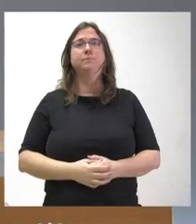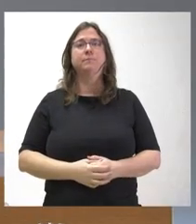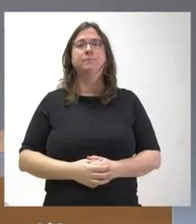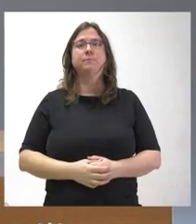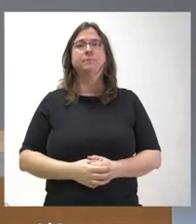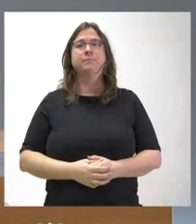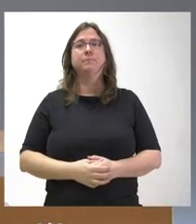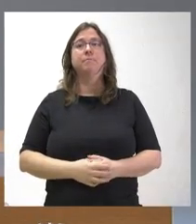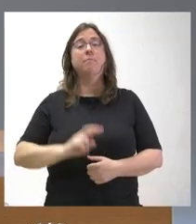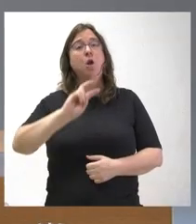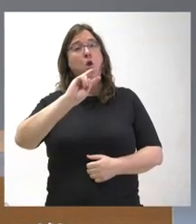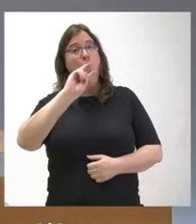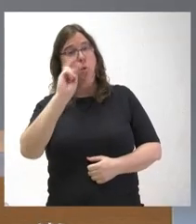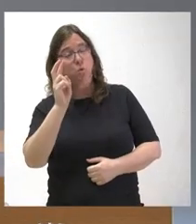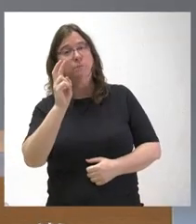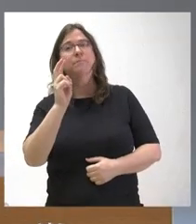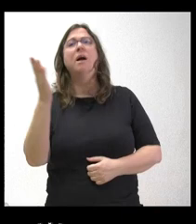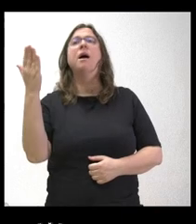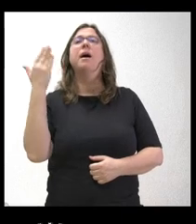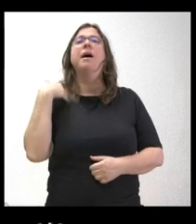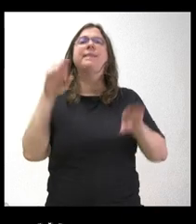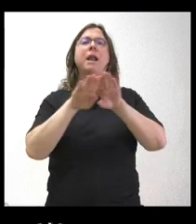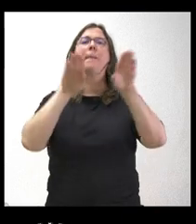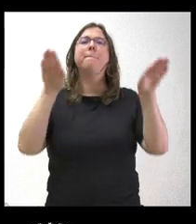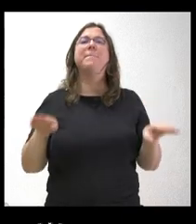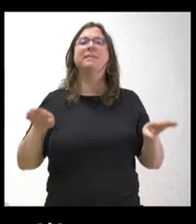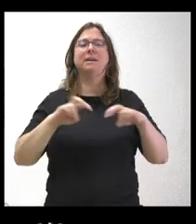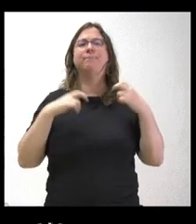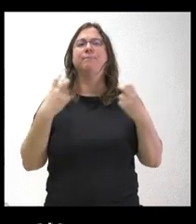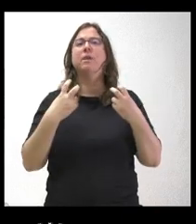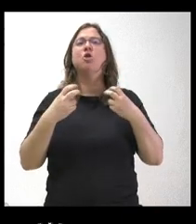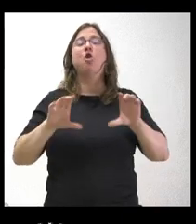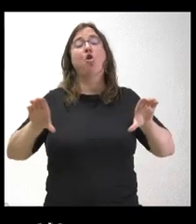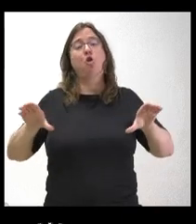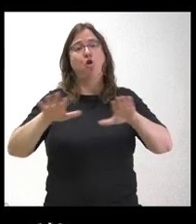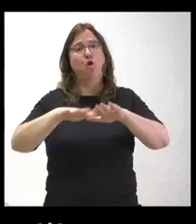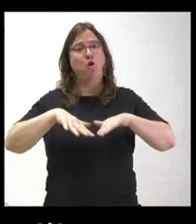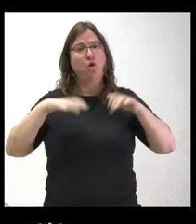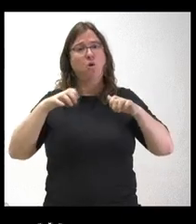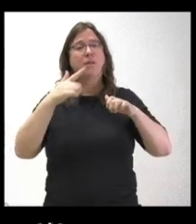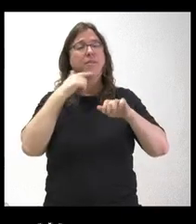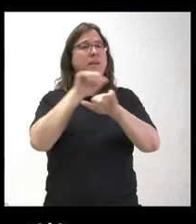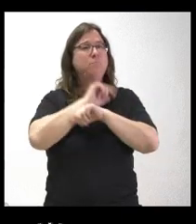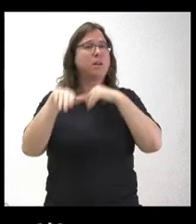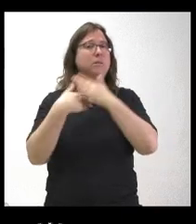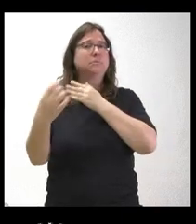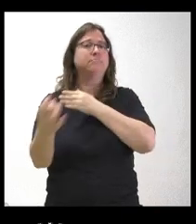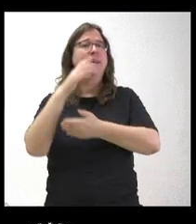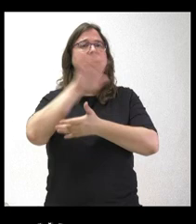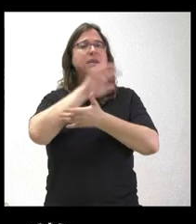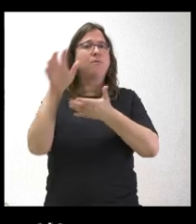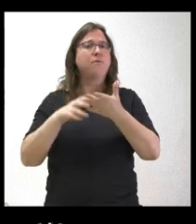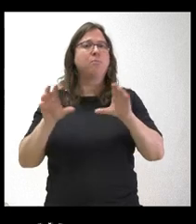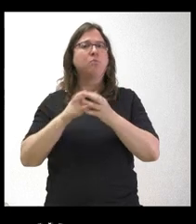Y, por otra parte, portavoz, ayer la Mesa de las Cortes acordó esperar a la remisión de un posible informe preceptivo de la Junta